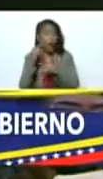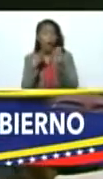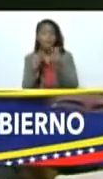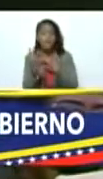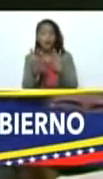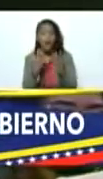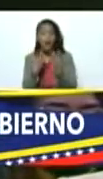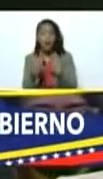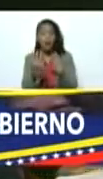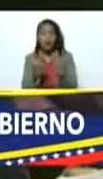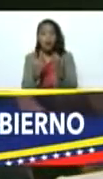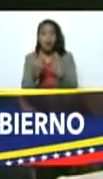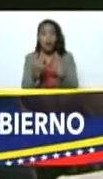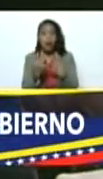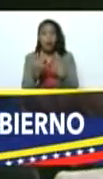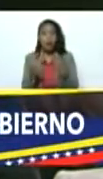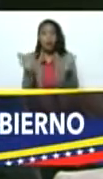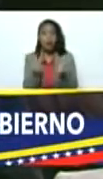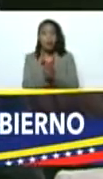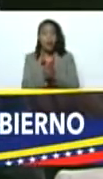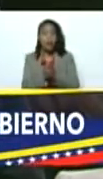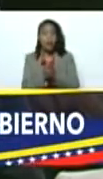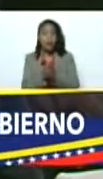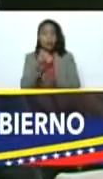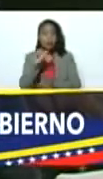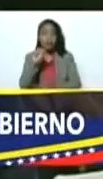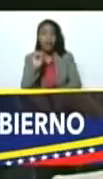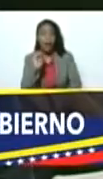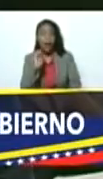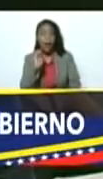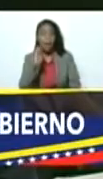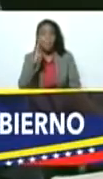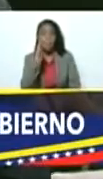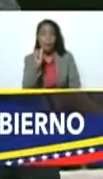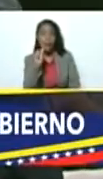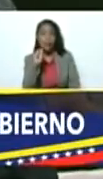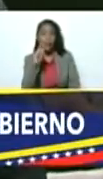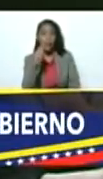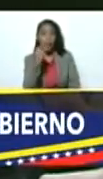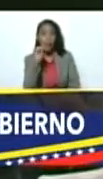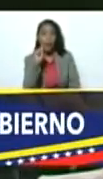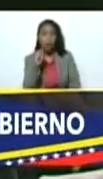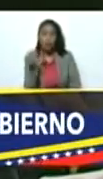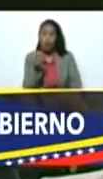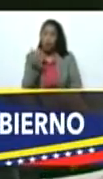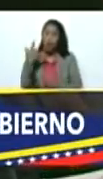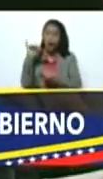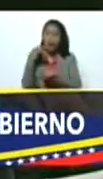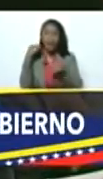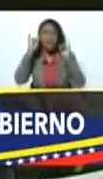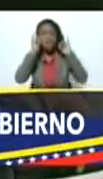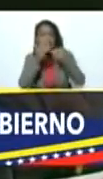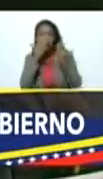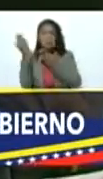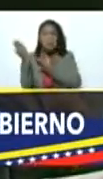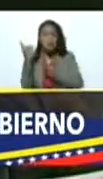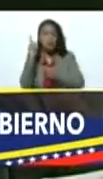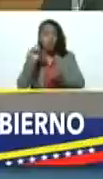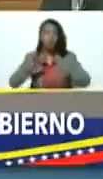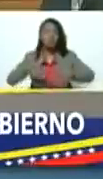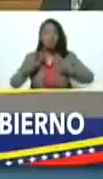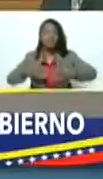de San Sebastián. ¿Cómo está toda la festividad allá? Me dicen que están muy